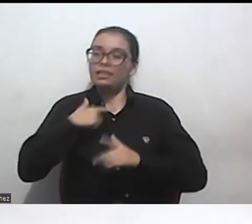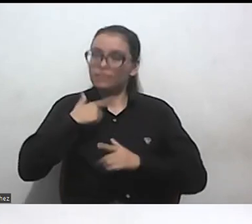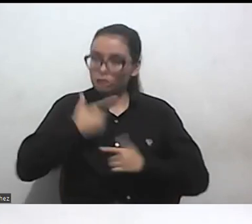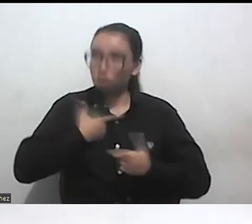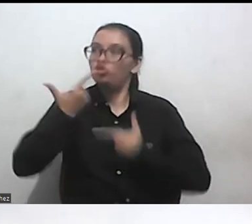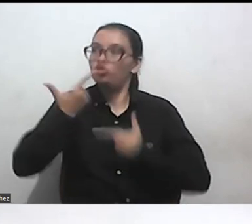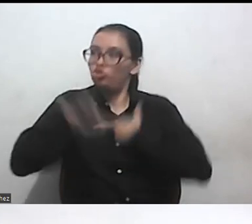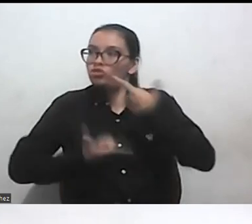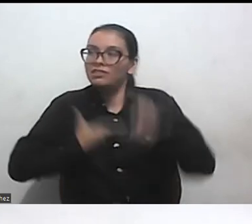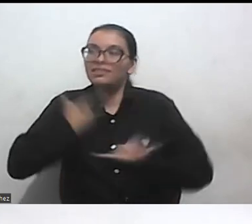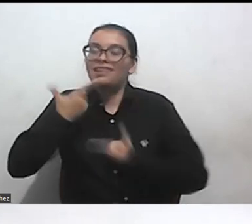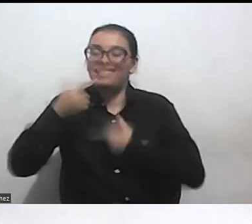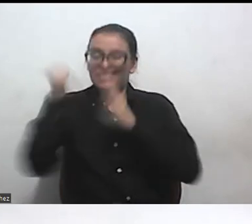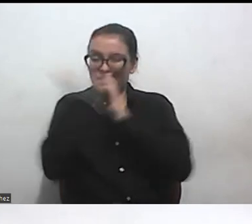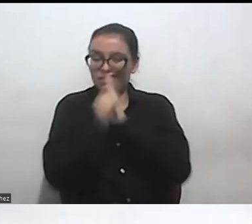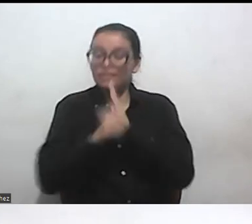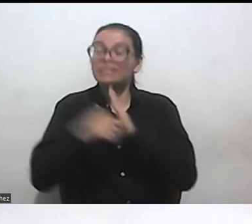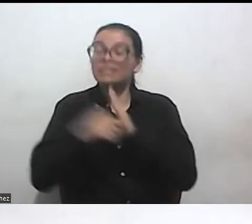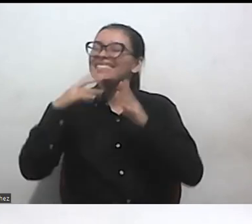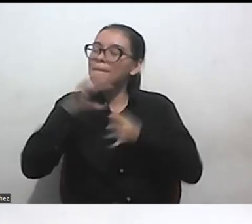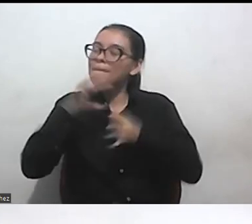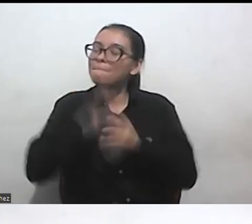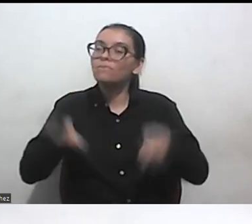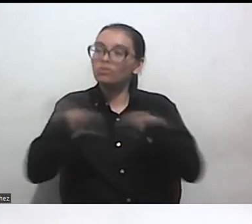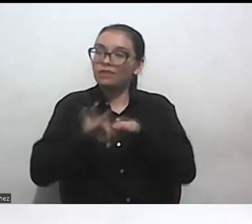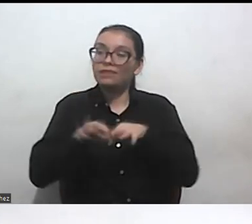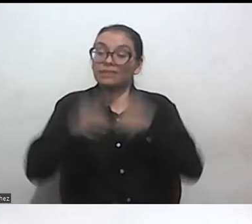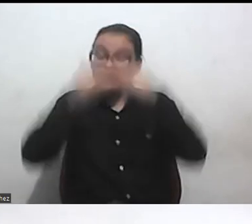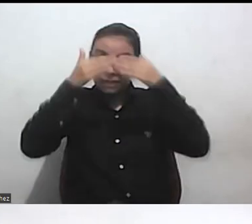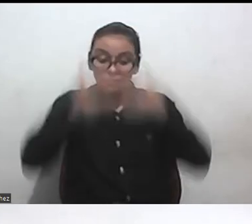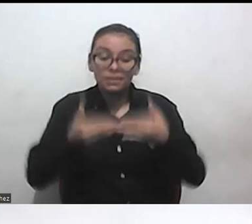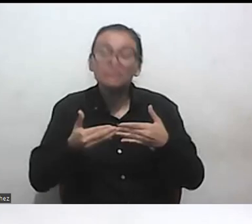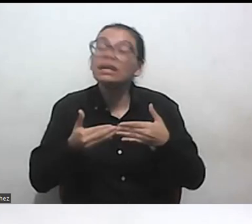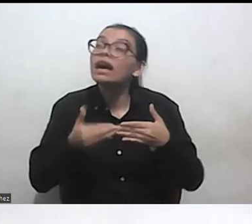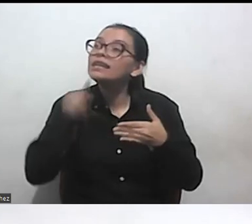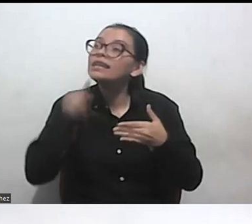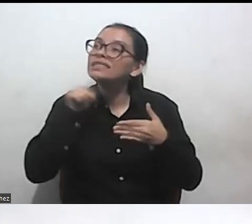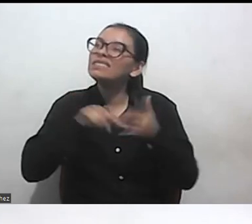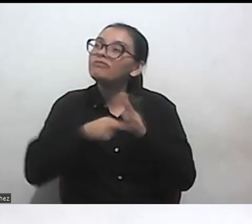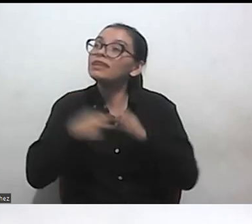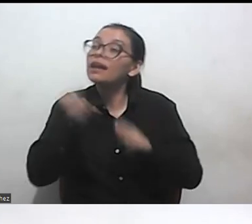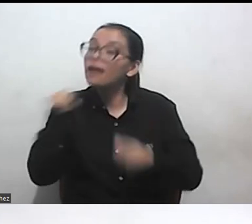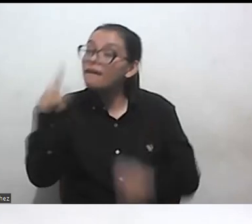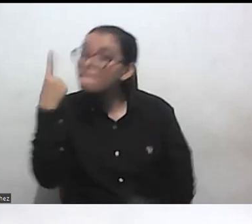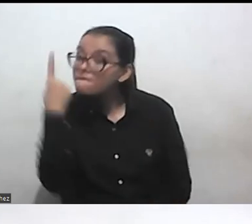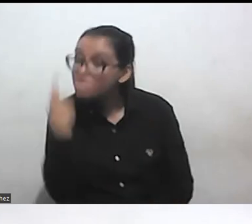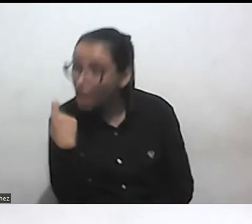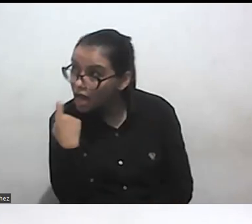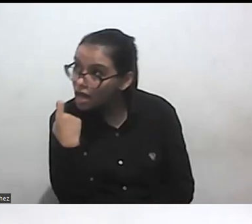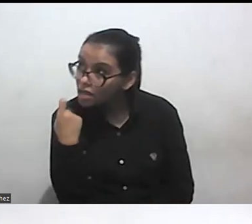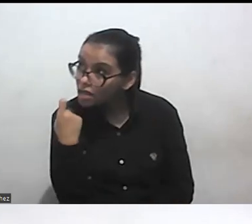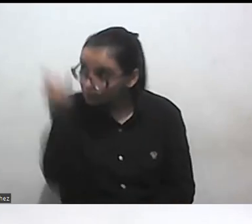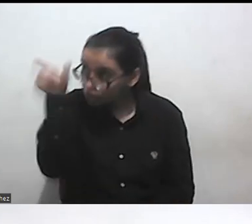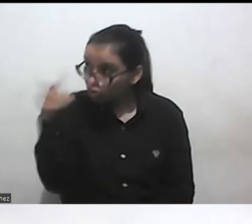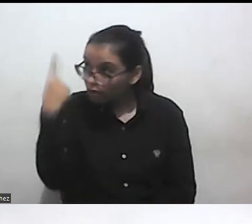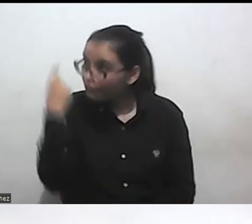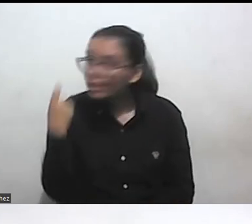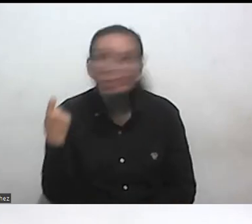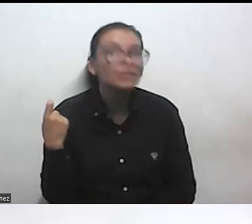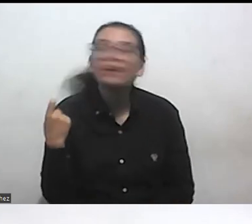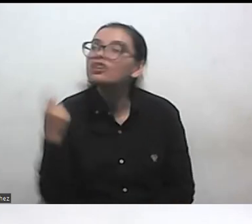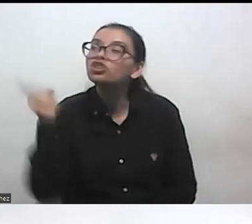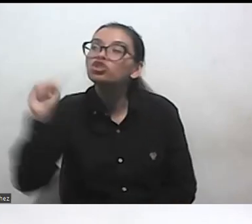y la palabra discapacidad no se refiere a carencia se refiere a una relación con barreras en el entorno